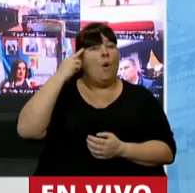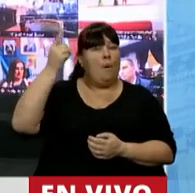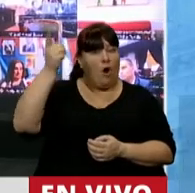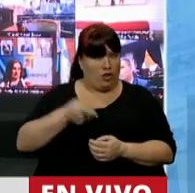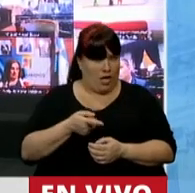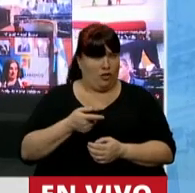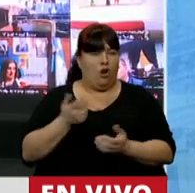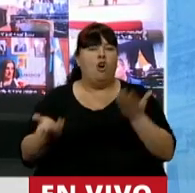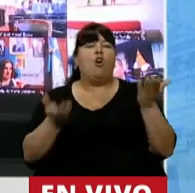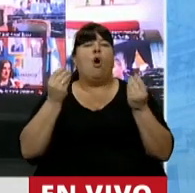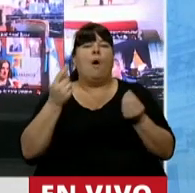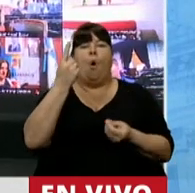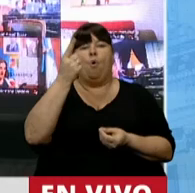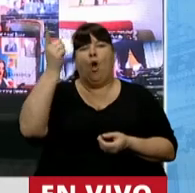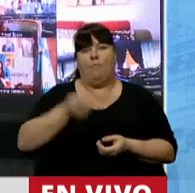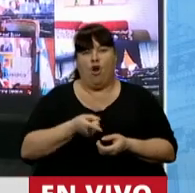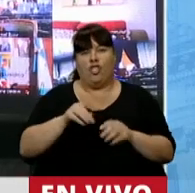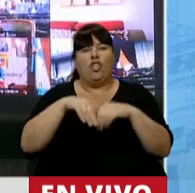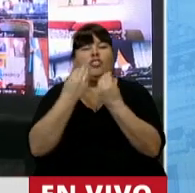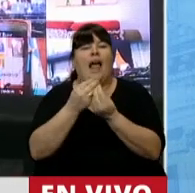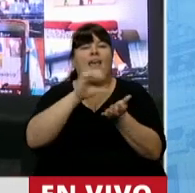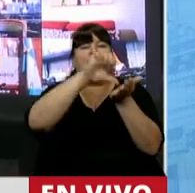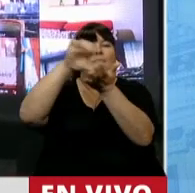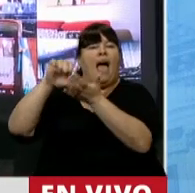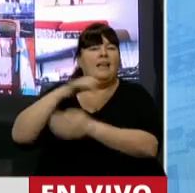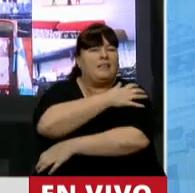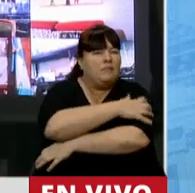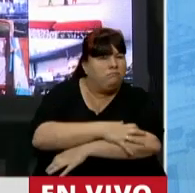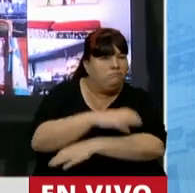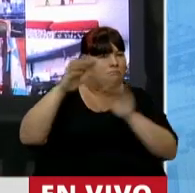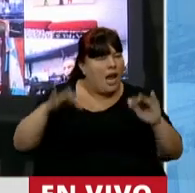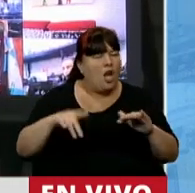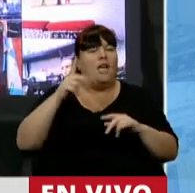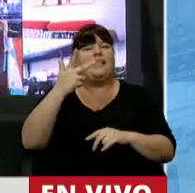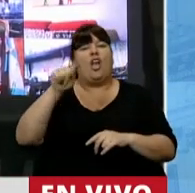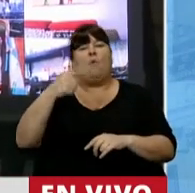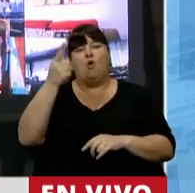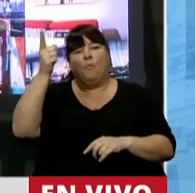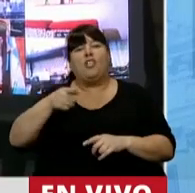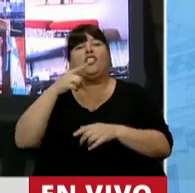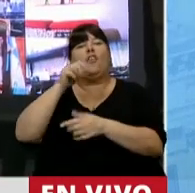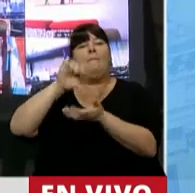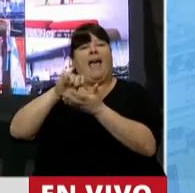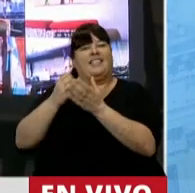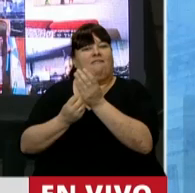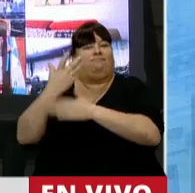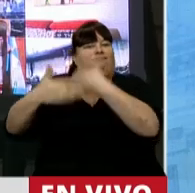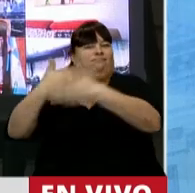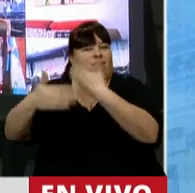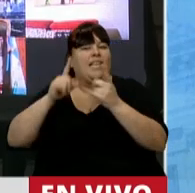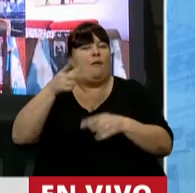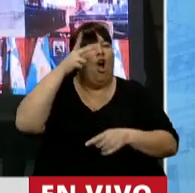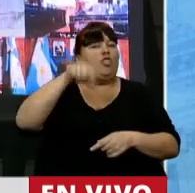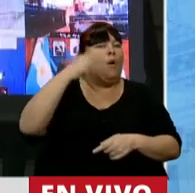% se puede comparar con el 1% promedio de los países de bajos ingresos, con el 3,1% de los emergentes y con el 8